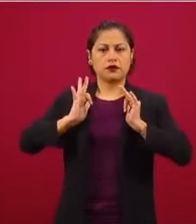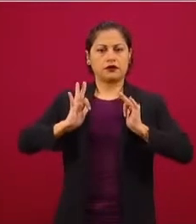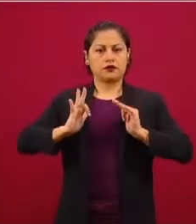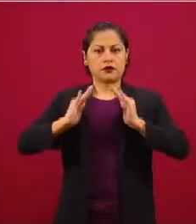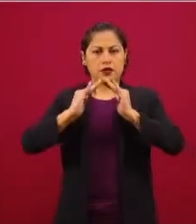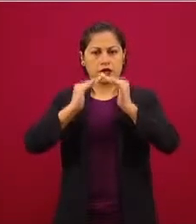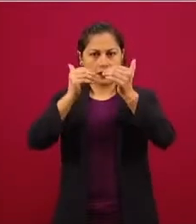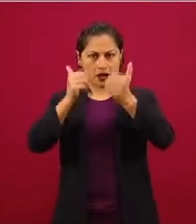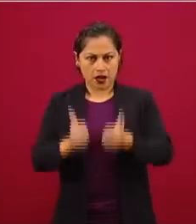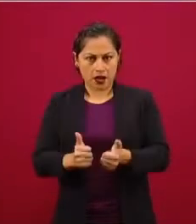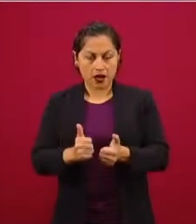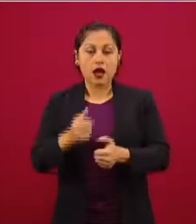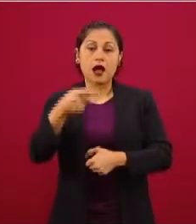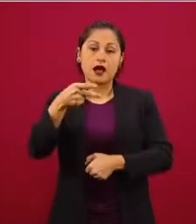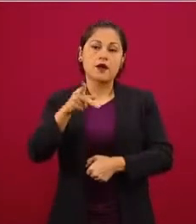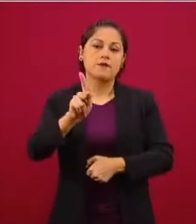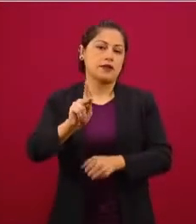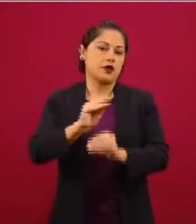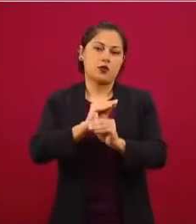encerrado,